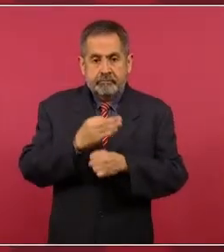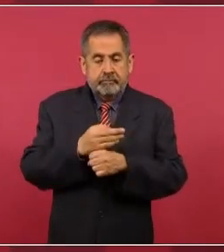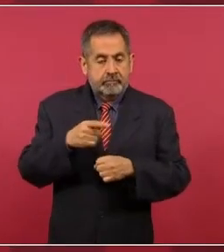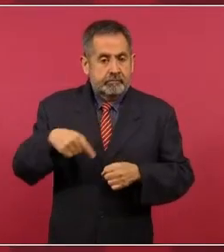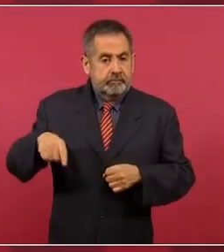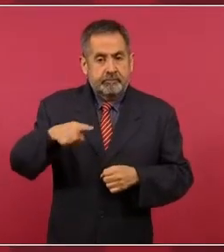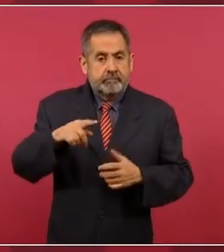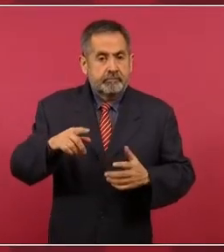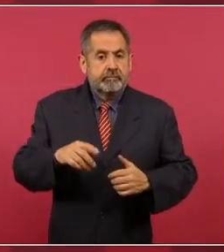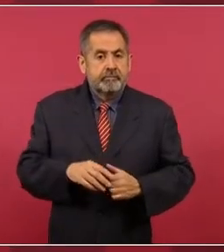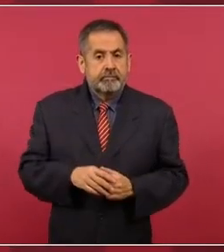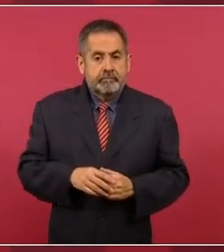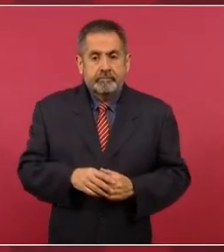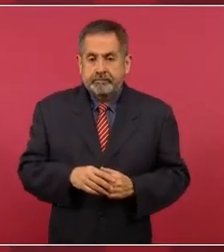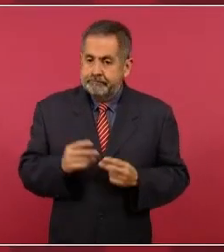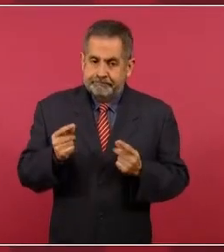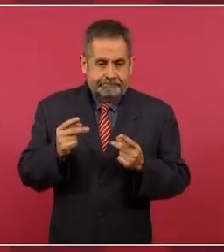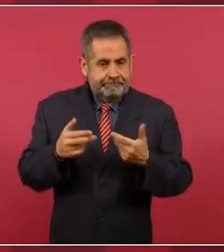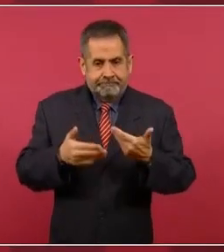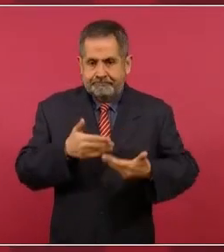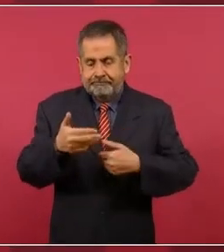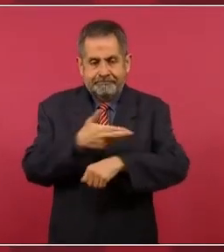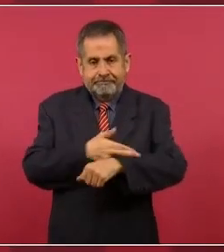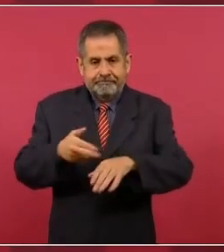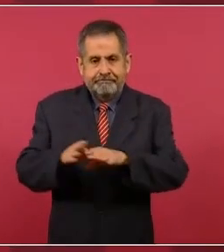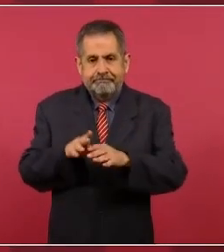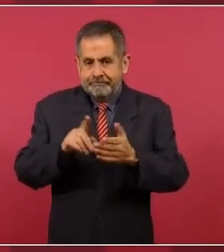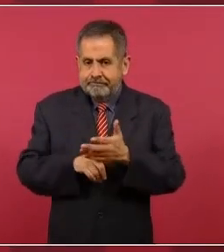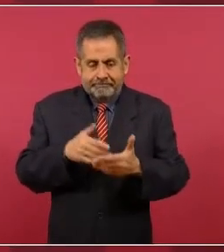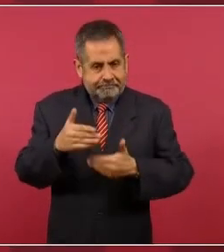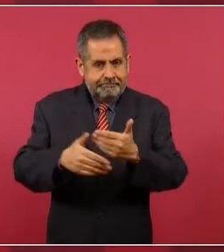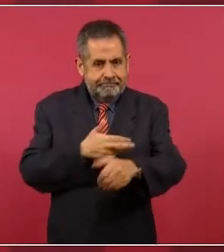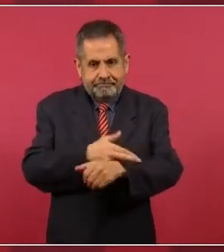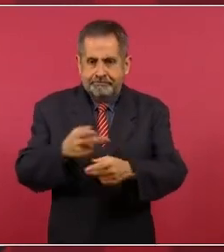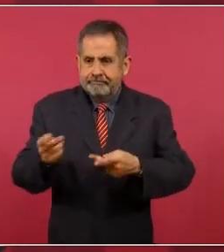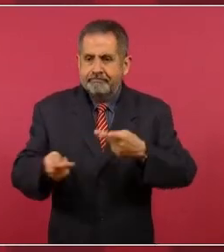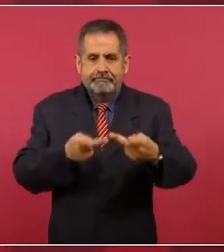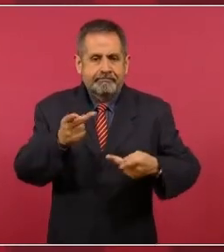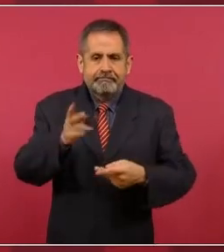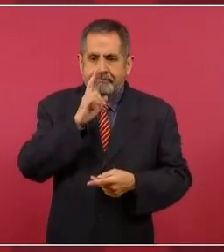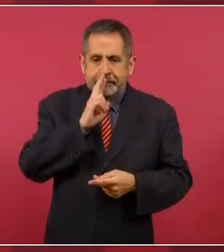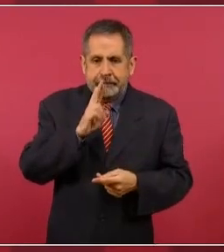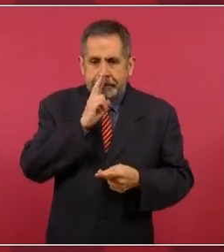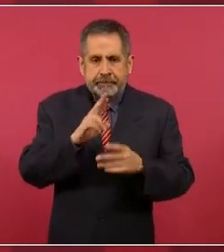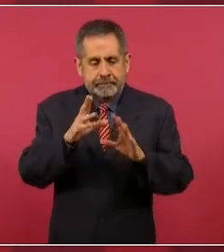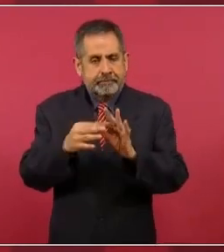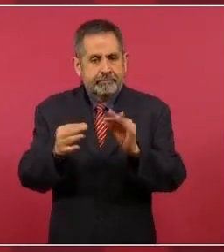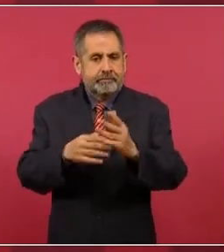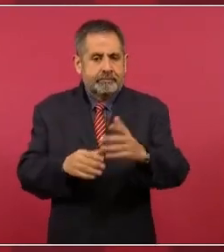avanzar, vamos avanzando en las preguntas, respuestas.